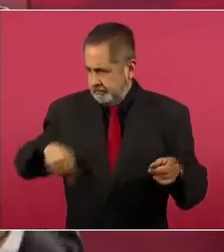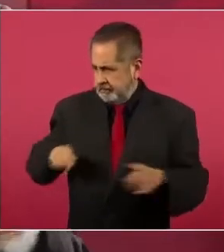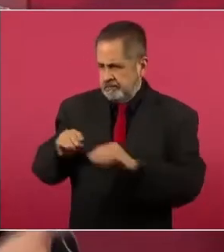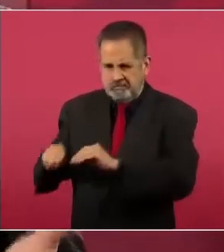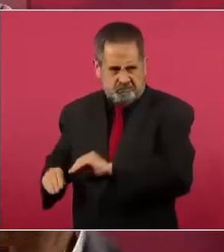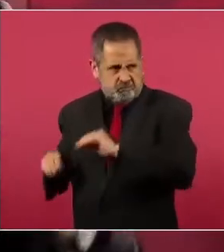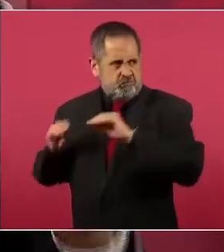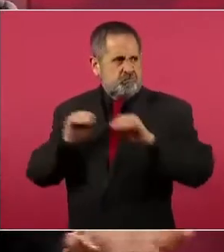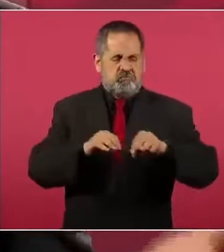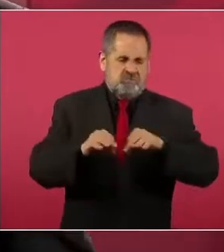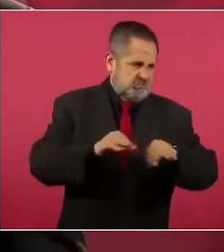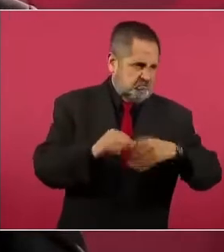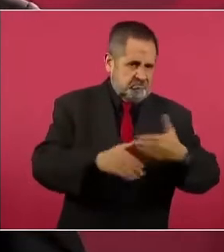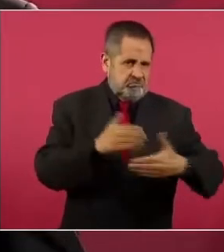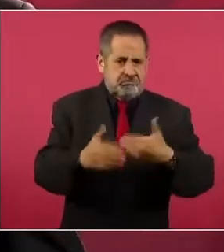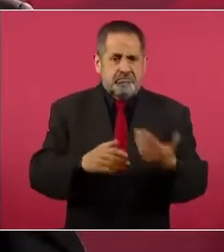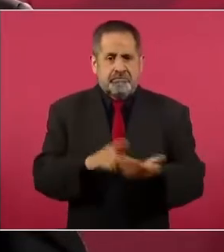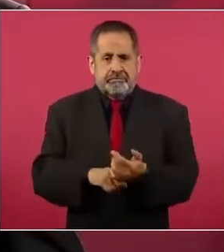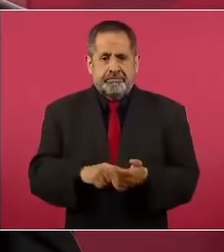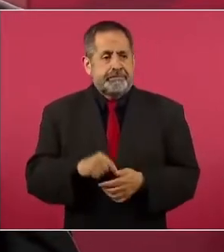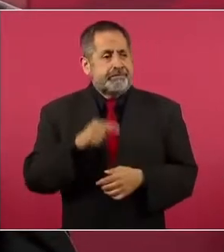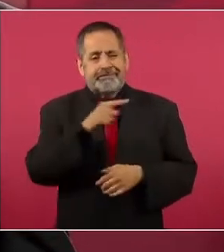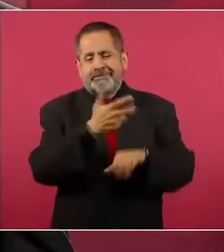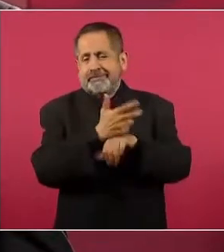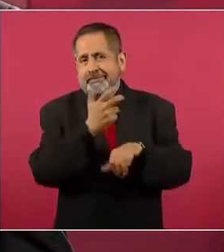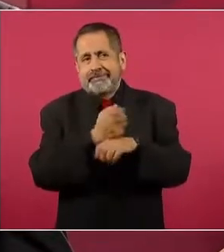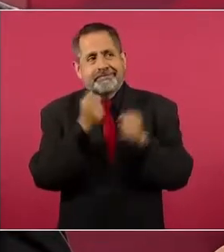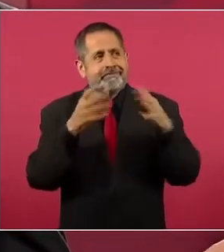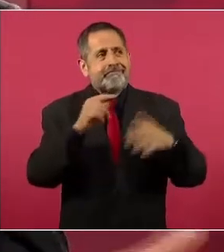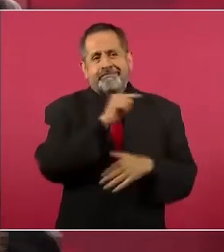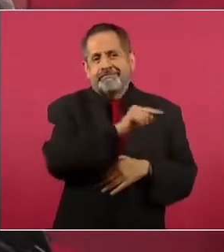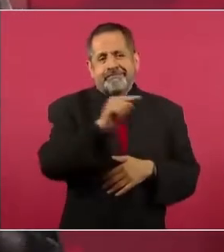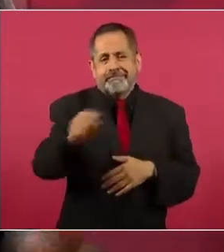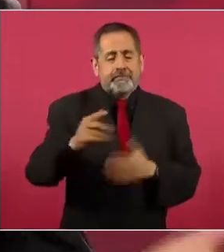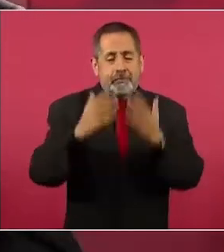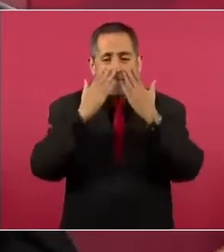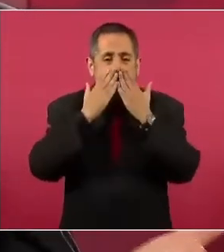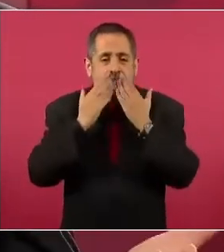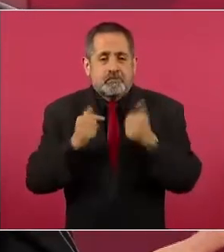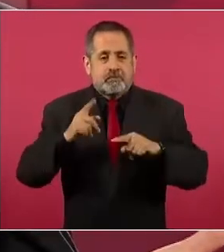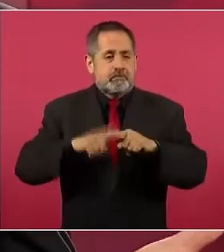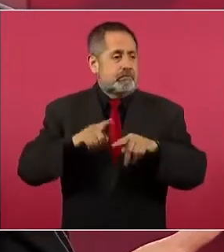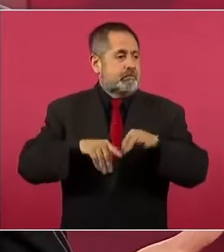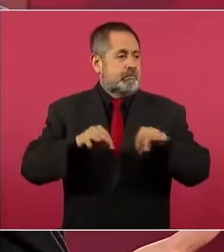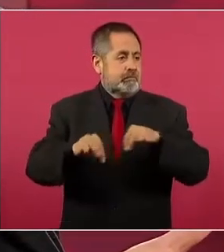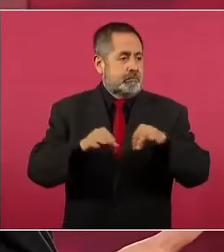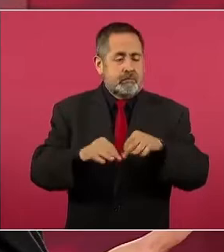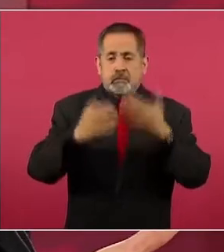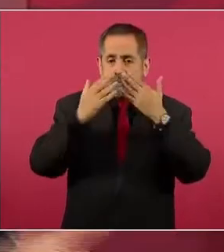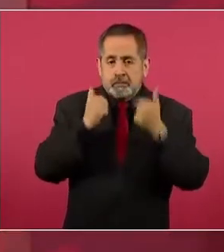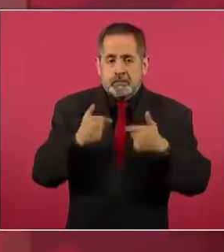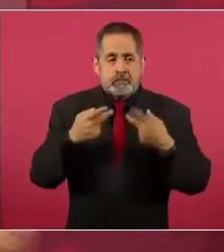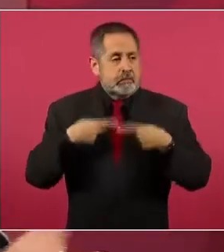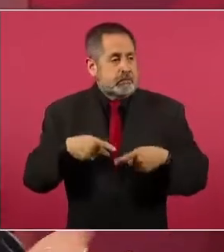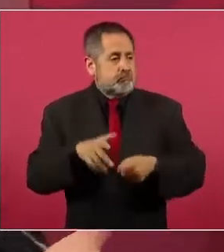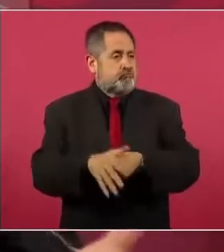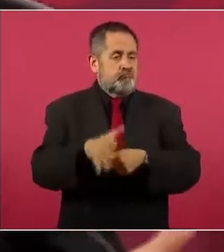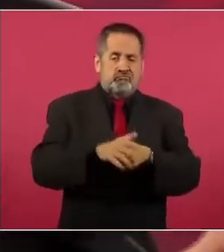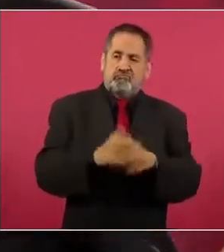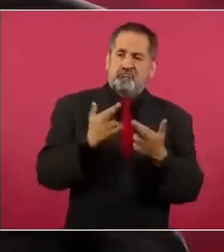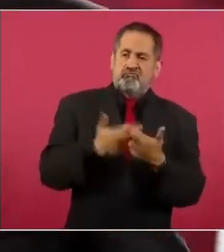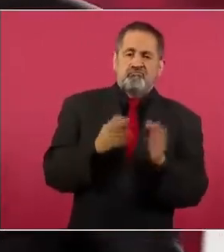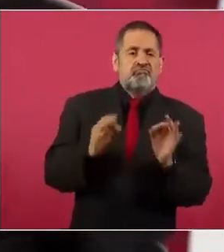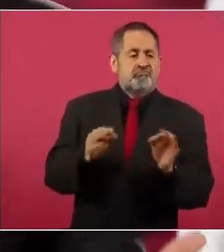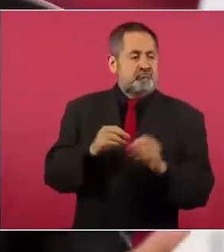En Estados Unidos no hay suficiente